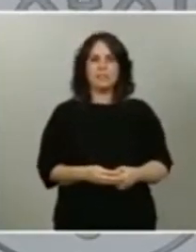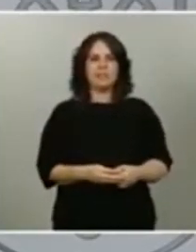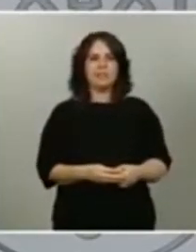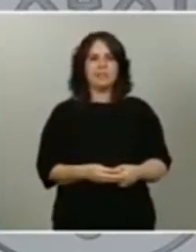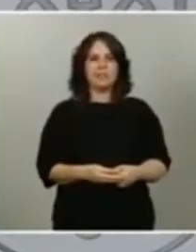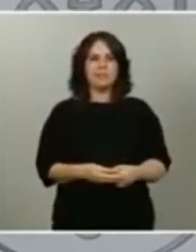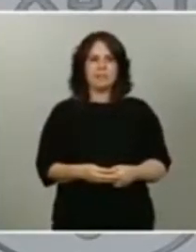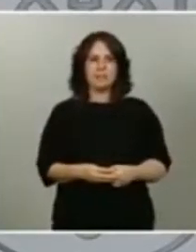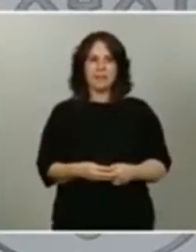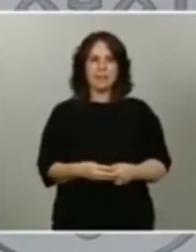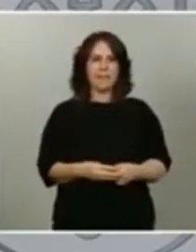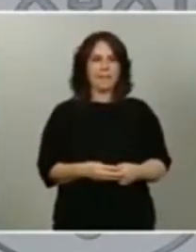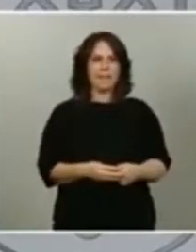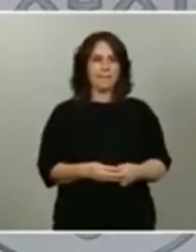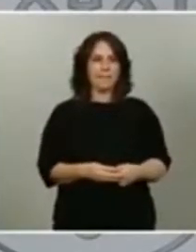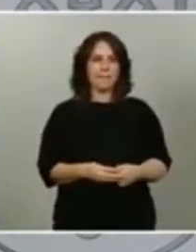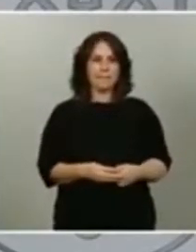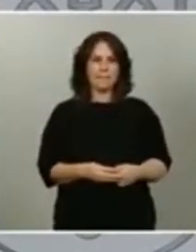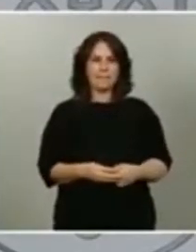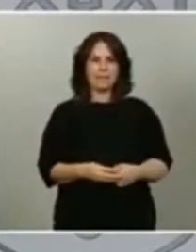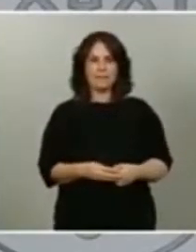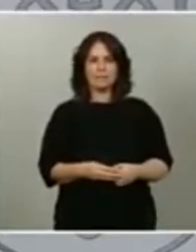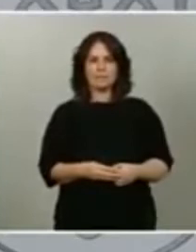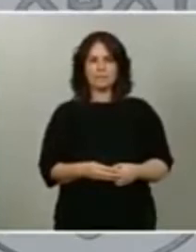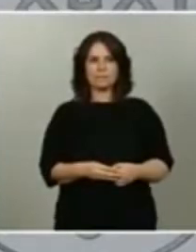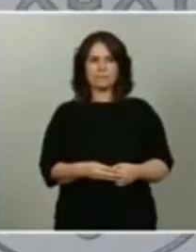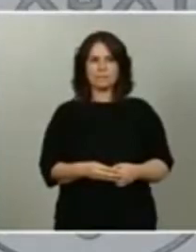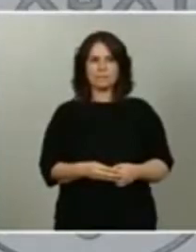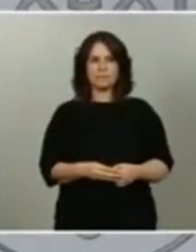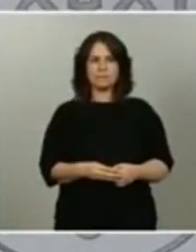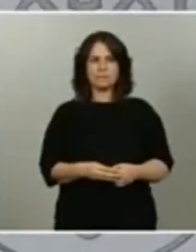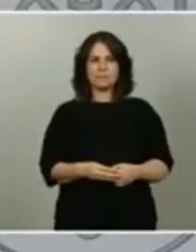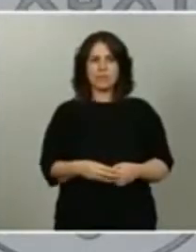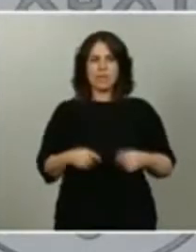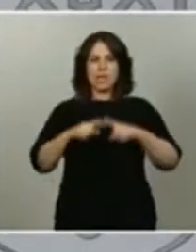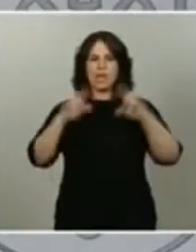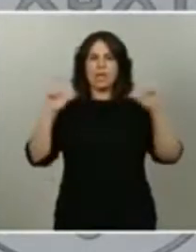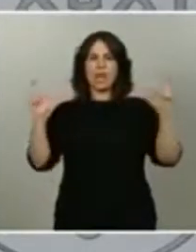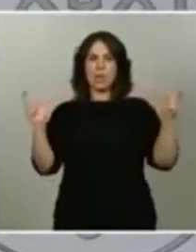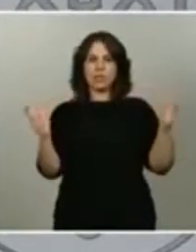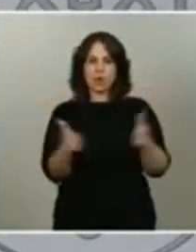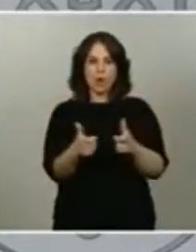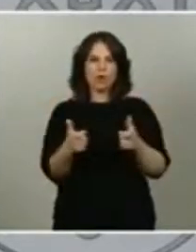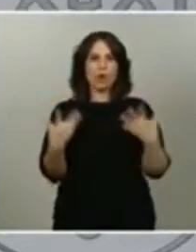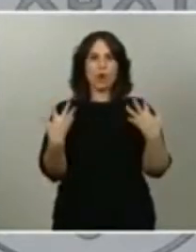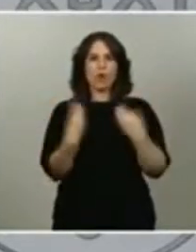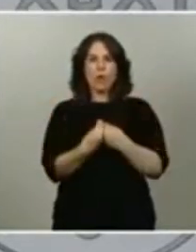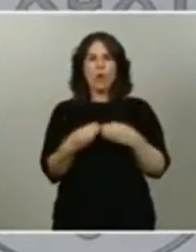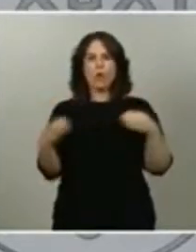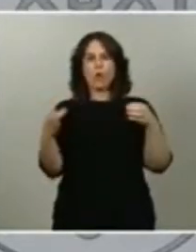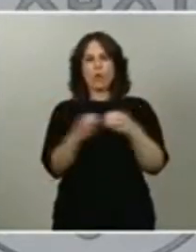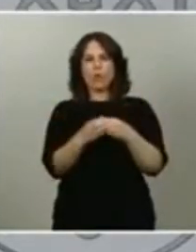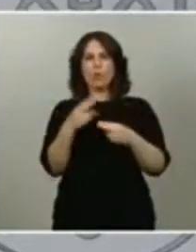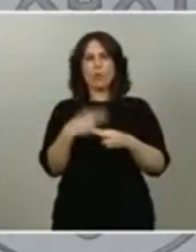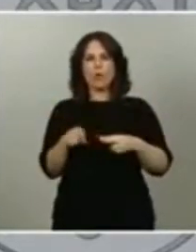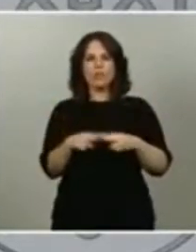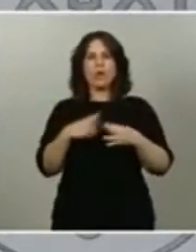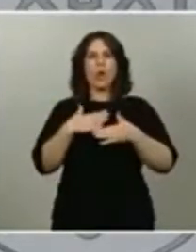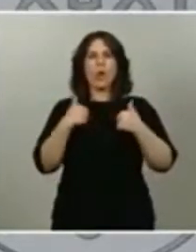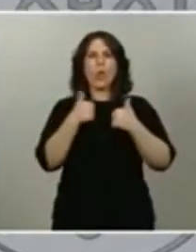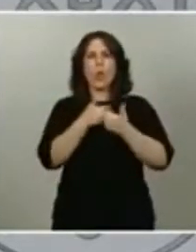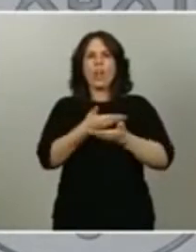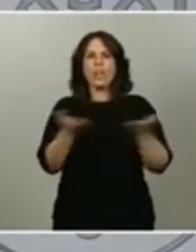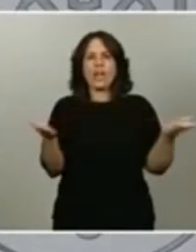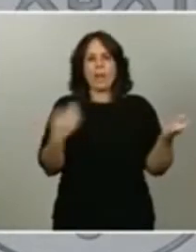a haber un problema en relación con que nos podamos reunir con los miembros de cualquier formación política y, cómo no, del